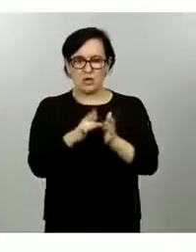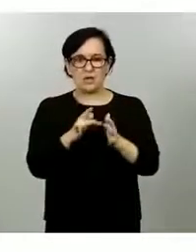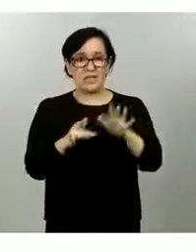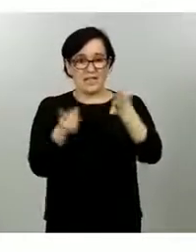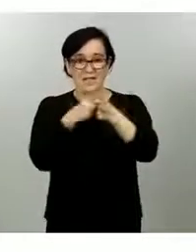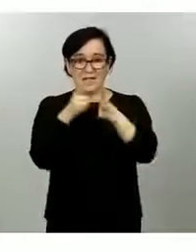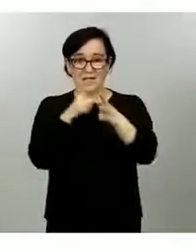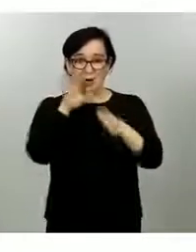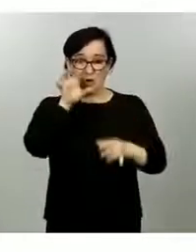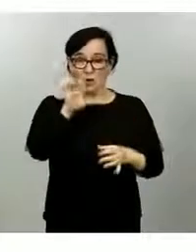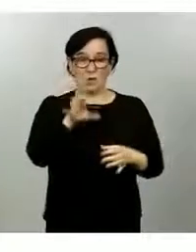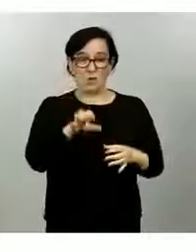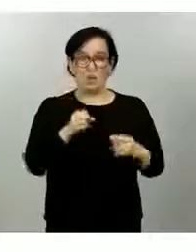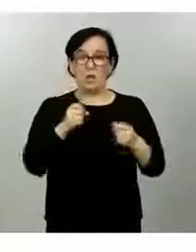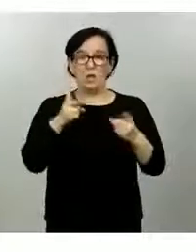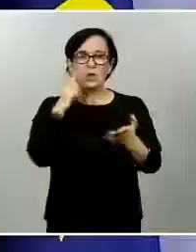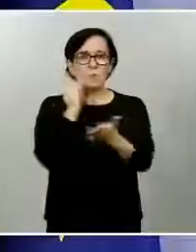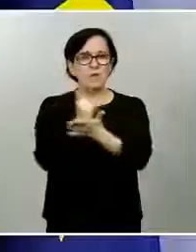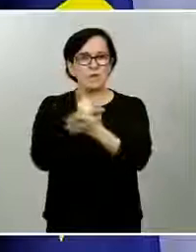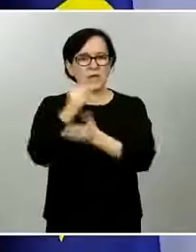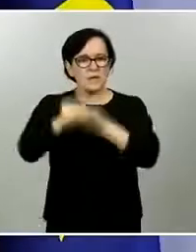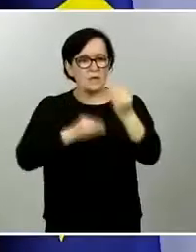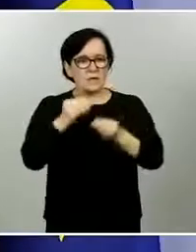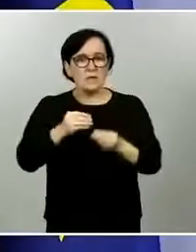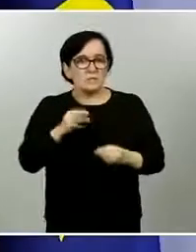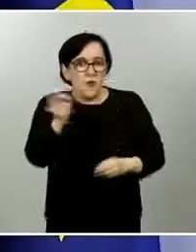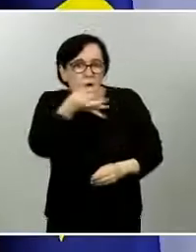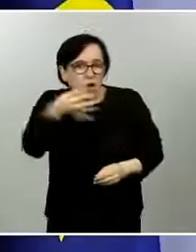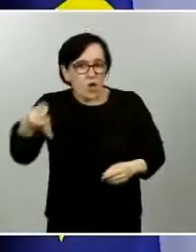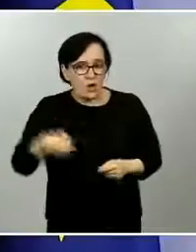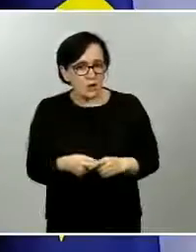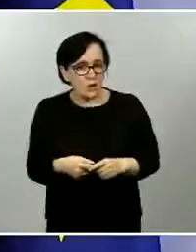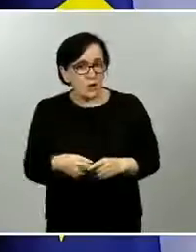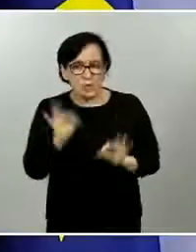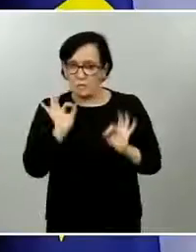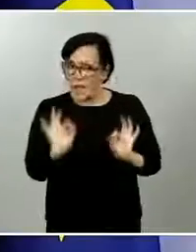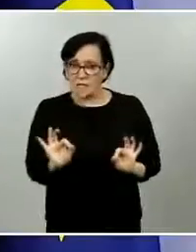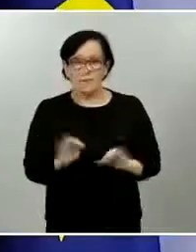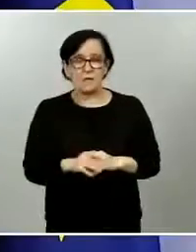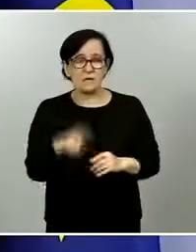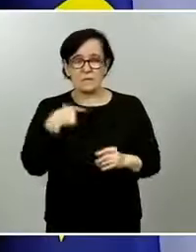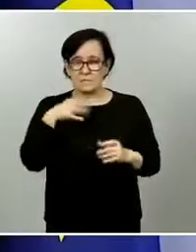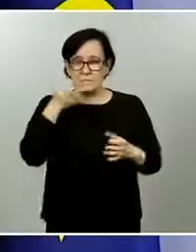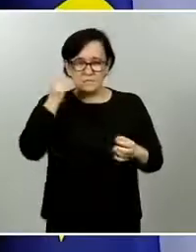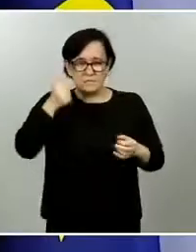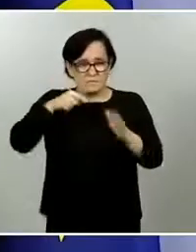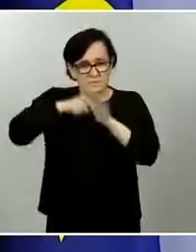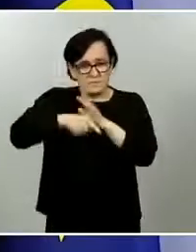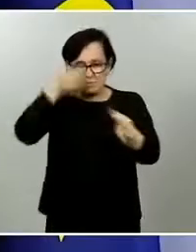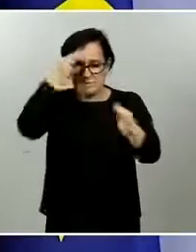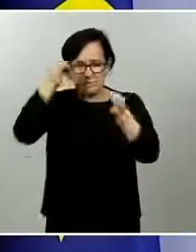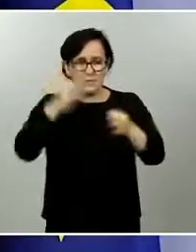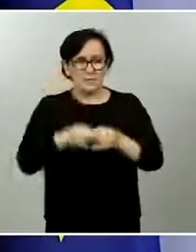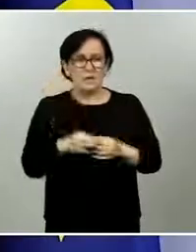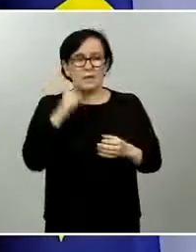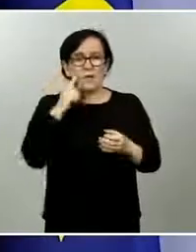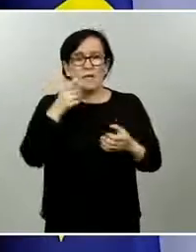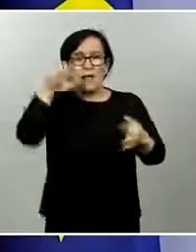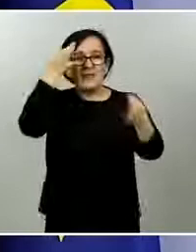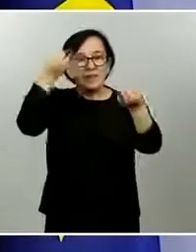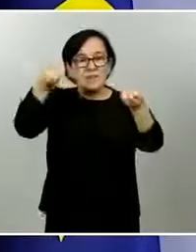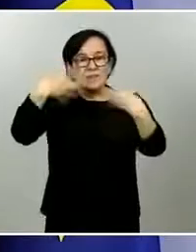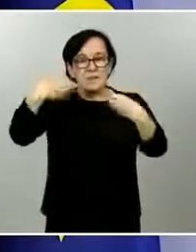gracias Víctor por sus dos preguntas el presidente del gobierno dijo efectivamente el 28 de abril que España era el quinto país